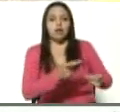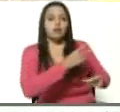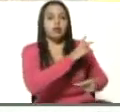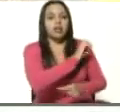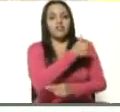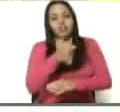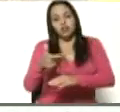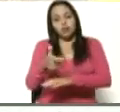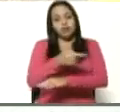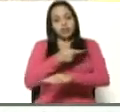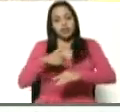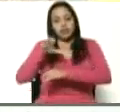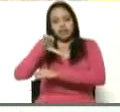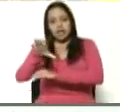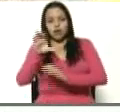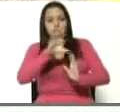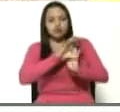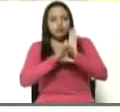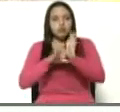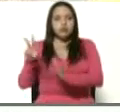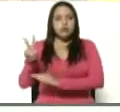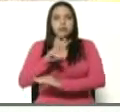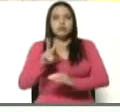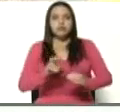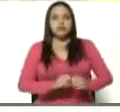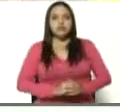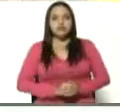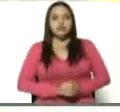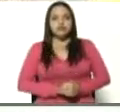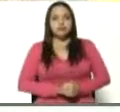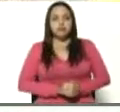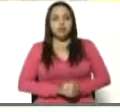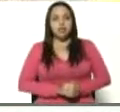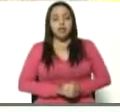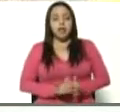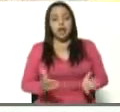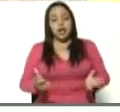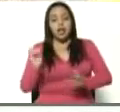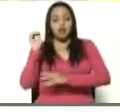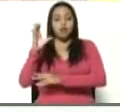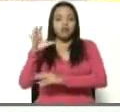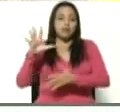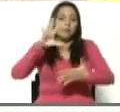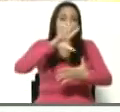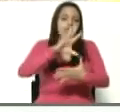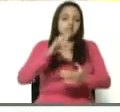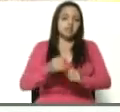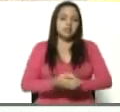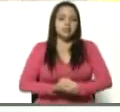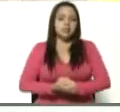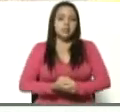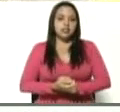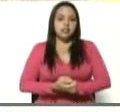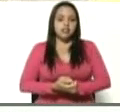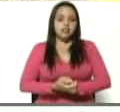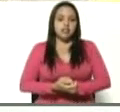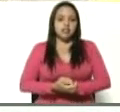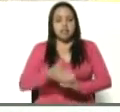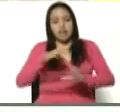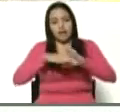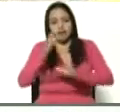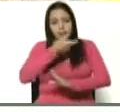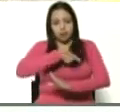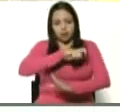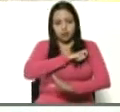de Gobierno Constitucional de Venezuela. A la cumbre de países iberoamericanos. Ahí